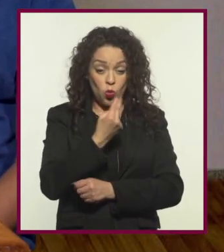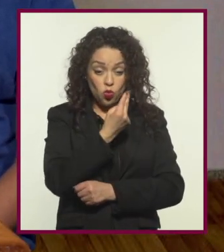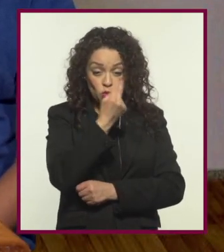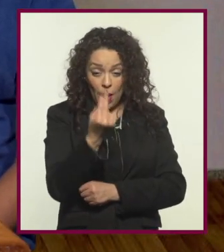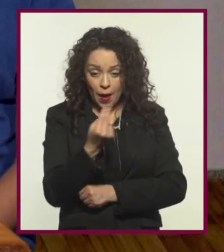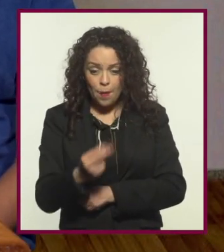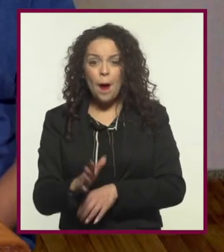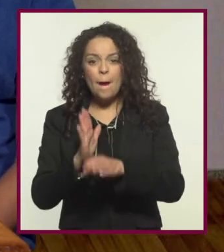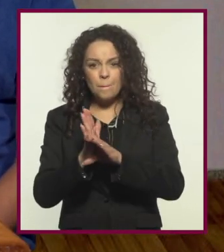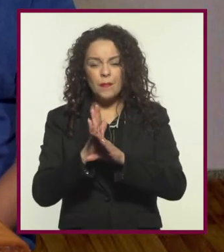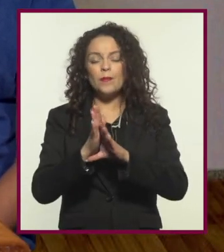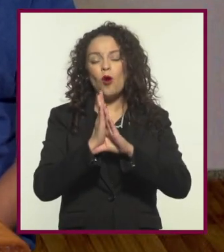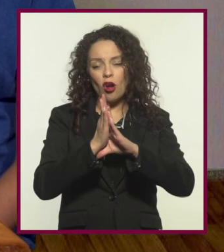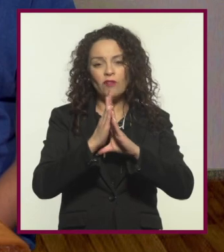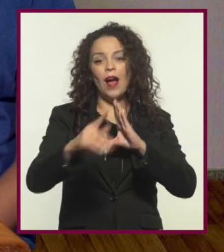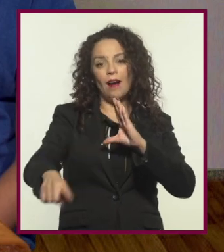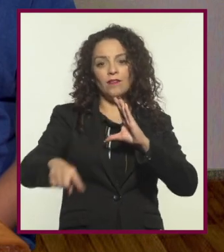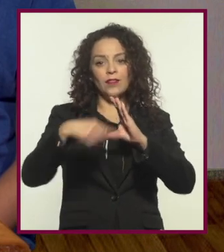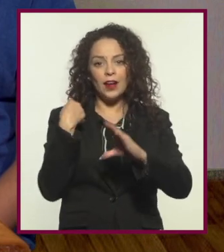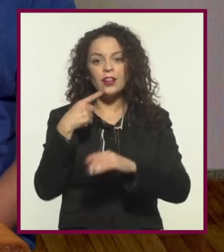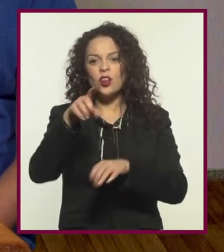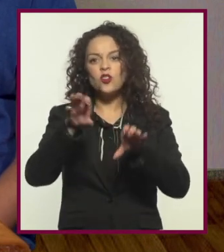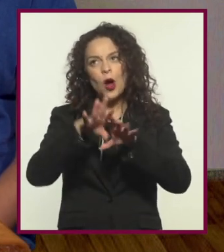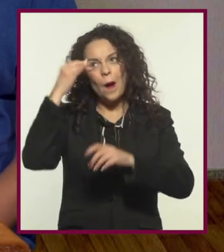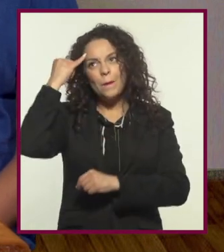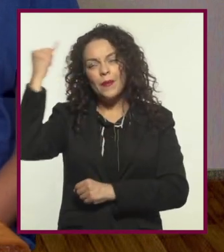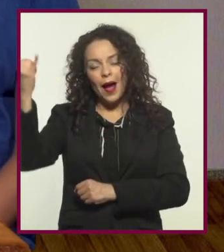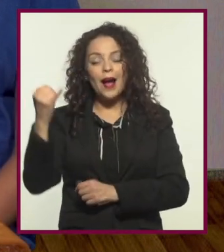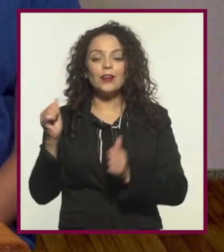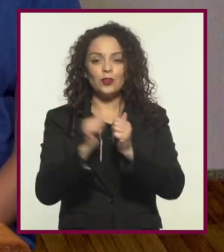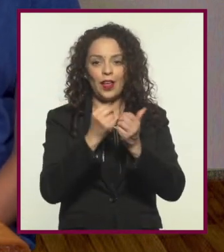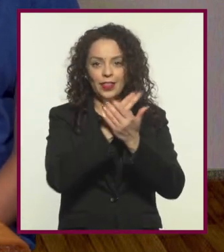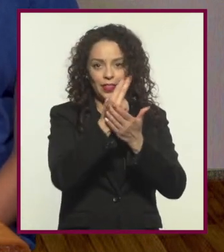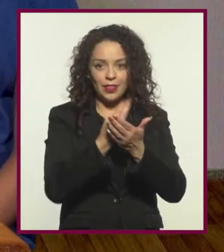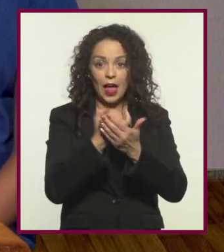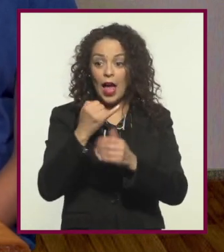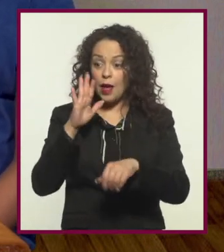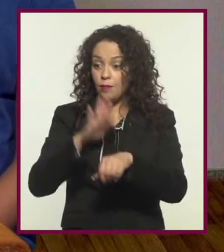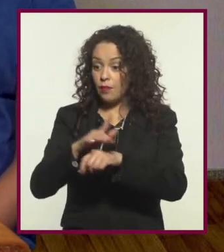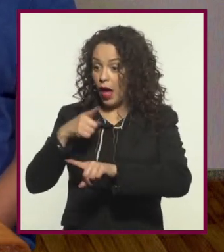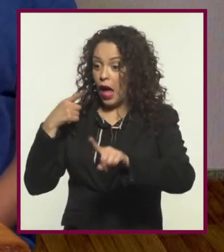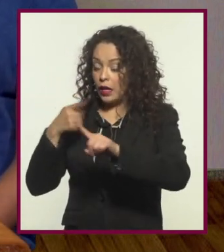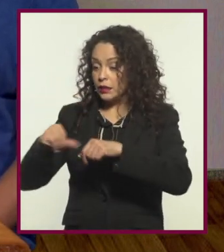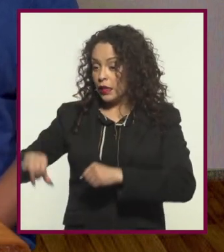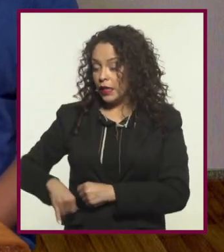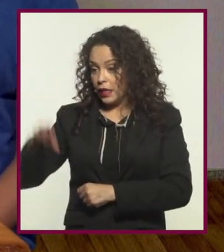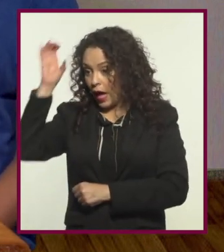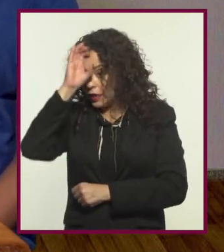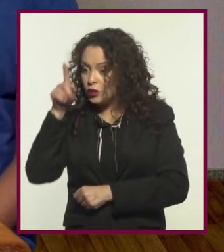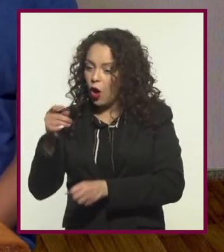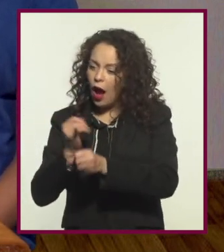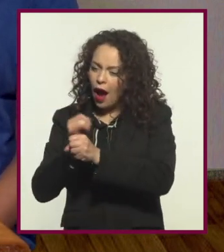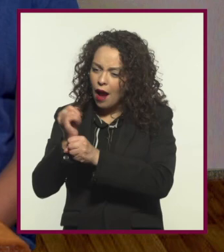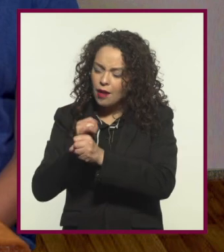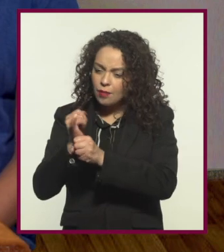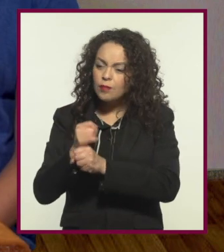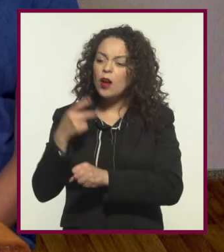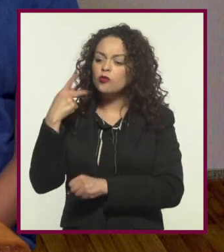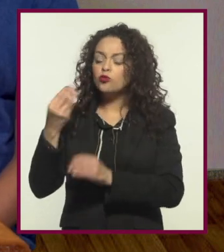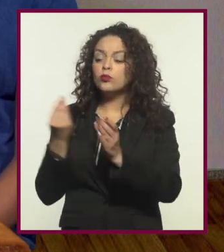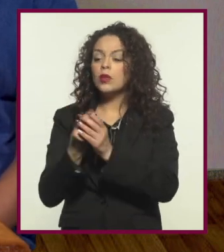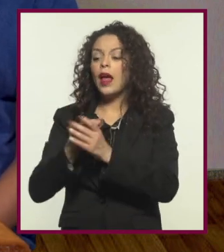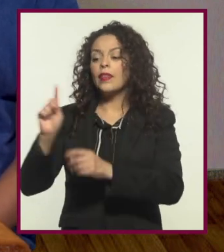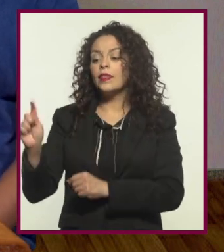dibujar, nos manden un esquema de cómo se lo imaginan. Y a los que están más clavados en la ciencia, que investiguen un poco y nos digan qué